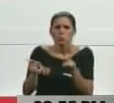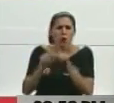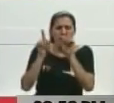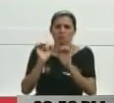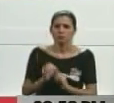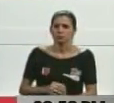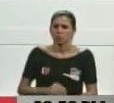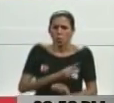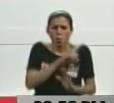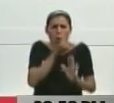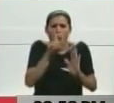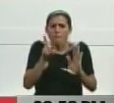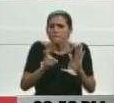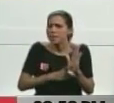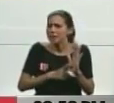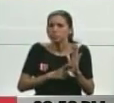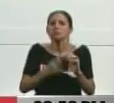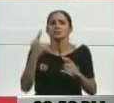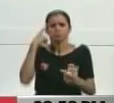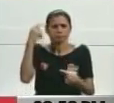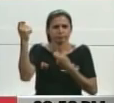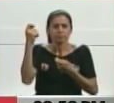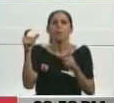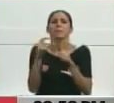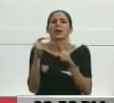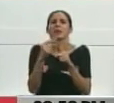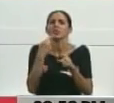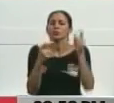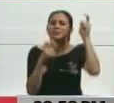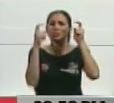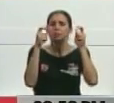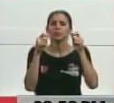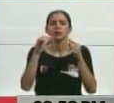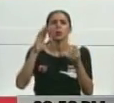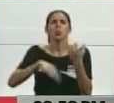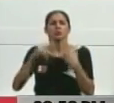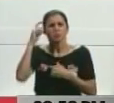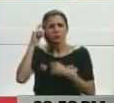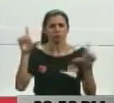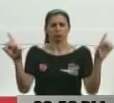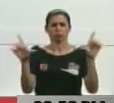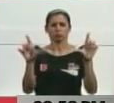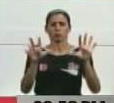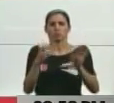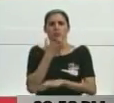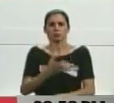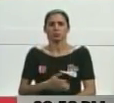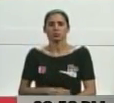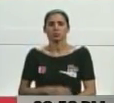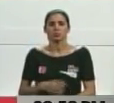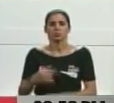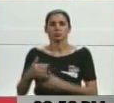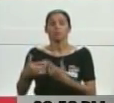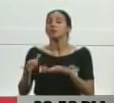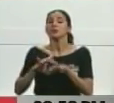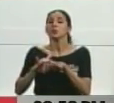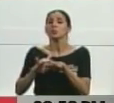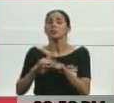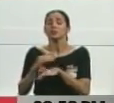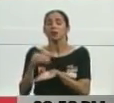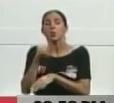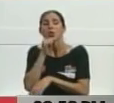punto y coma, pues. Cinco añitos. Lleva a su bisabuelo en la sangre, a Fabricio Ojeda.